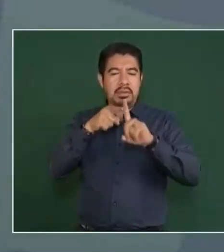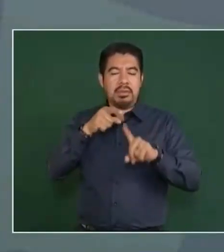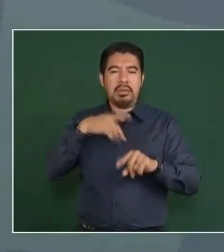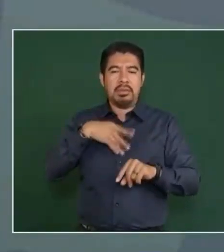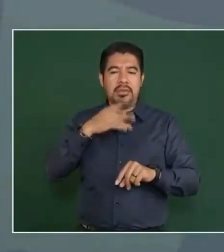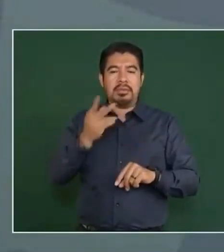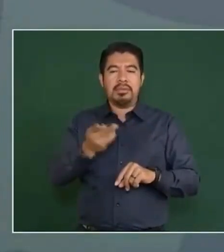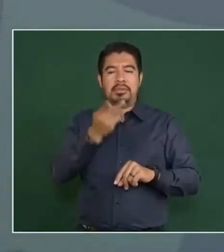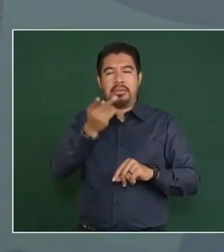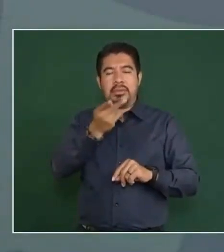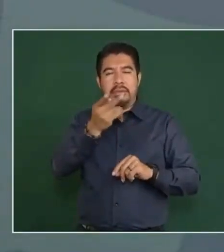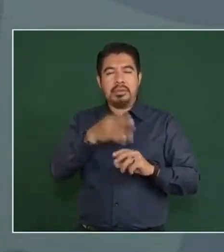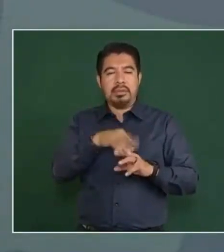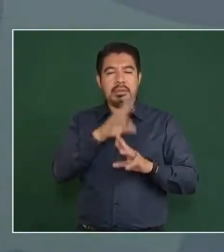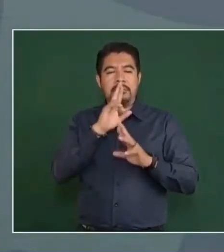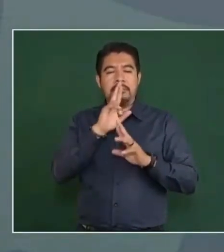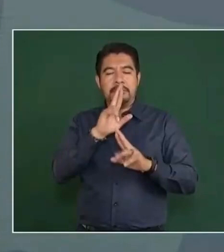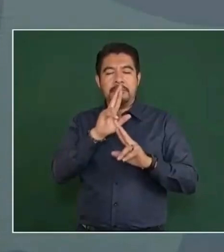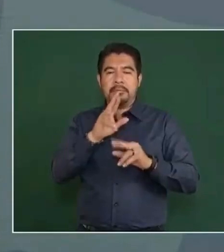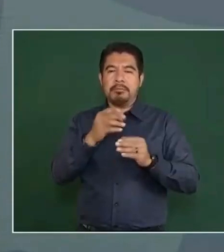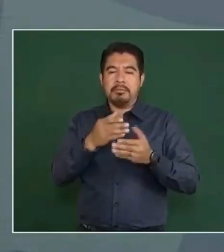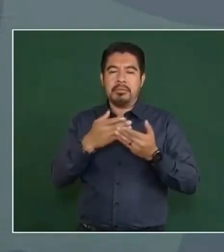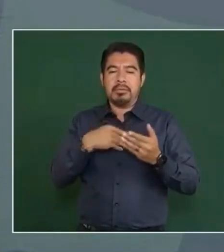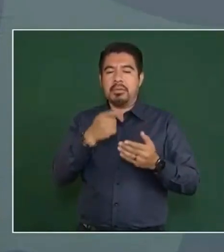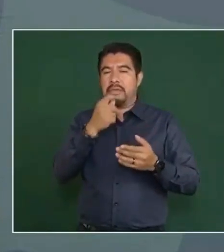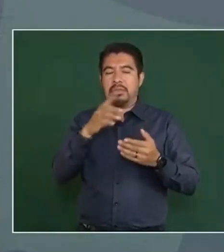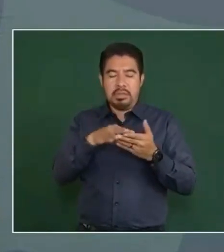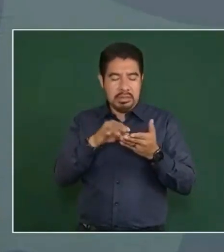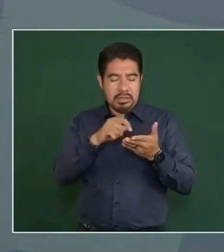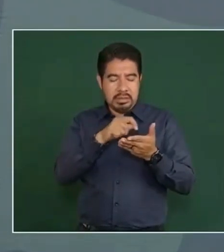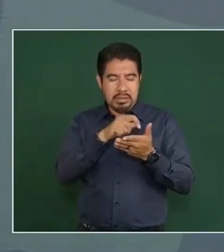¿a cuántos leen?